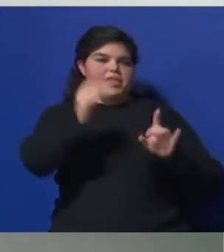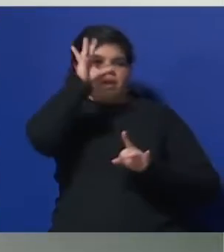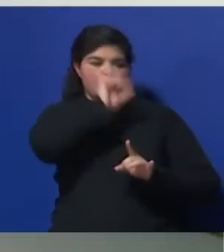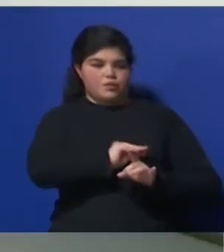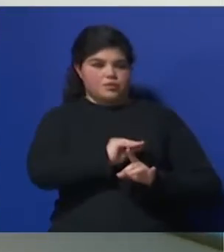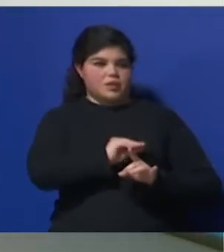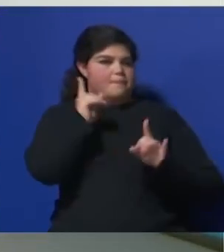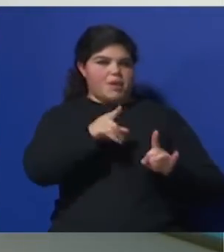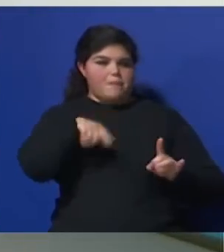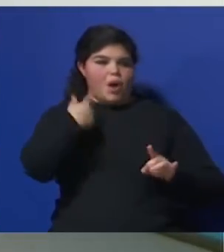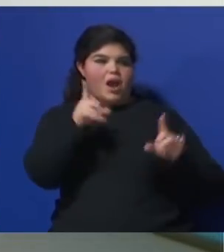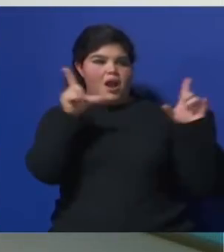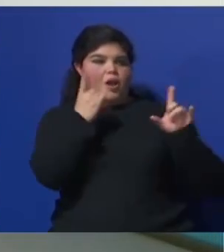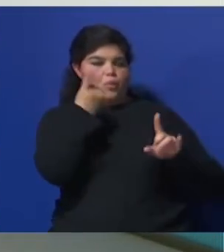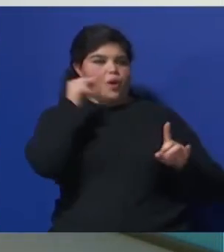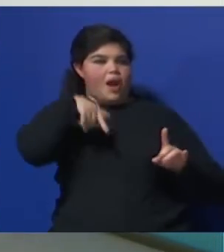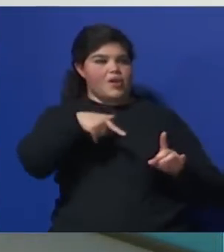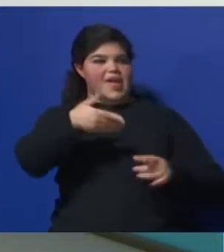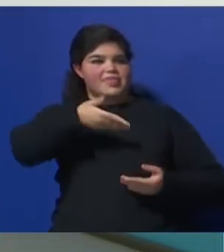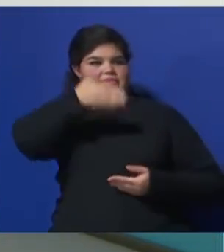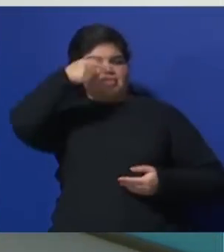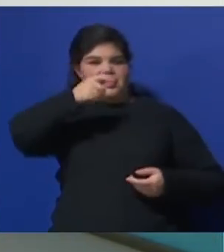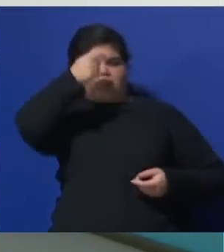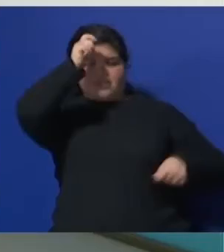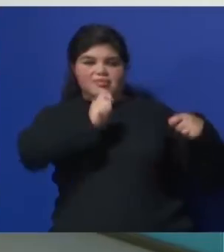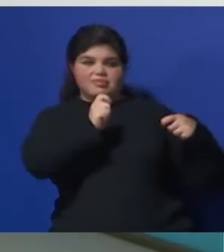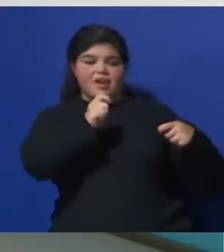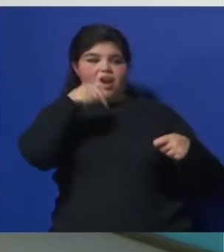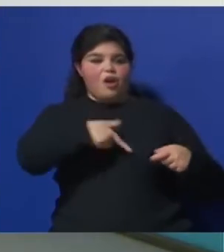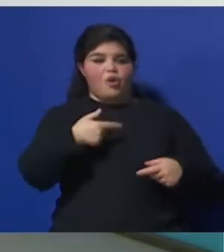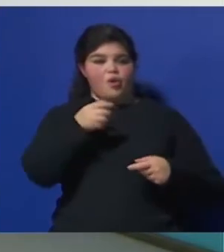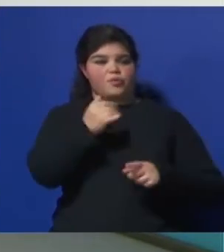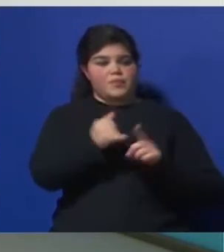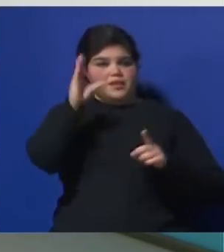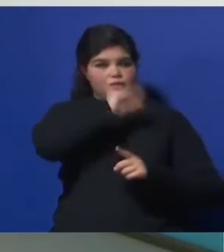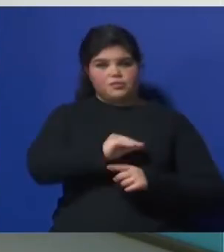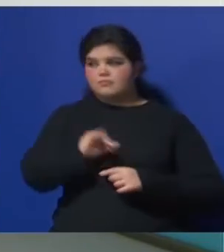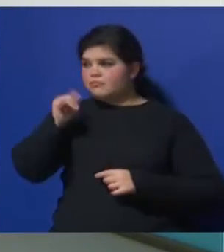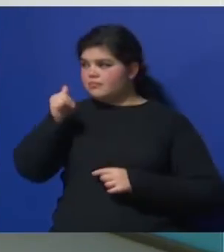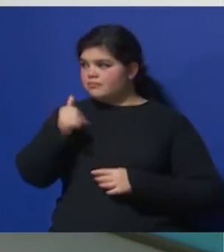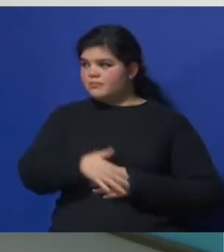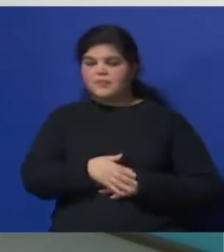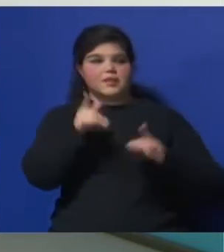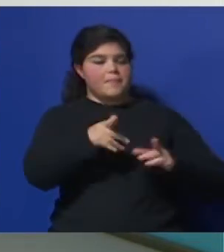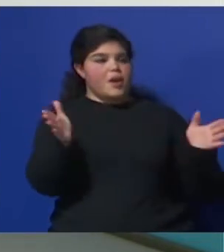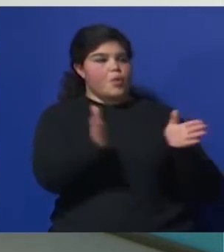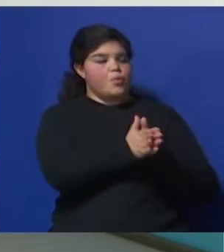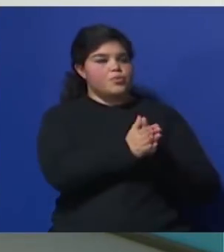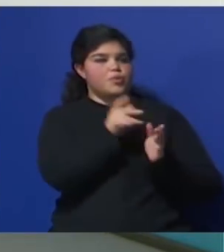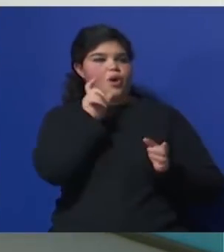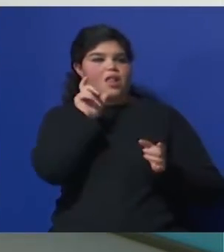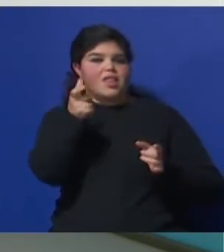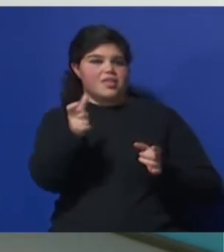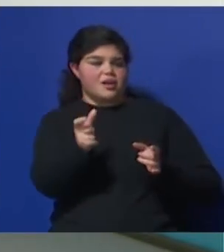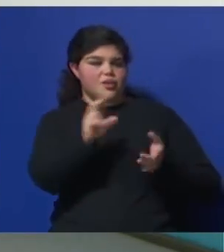Señal U Hoy Nos va a poner unos tanguitos Sí exactamente Tango con Fito Suder A la medianoche Y lo acompaña siempre Obviamente con literatura El